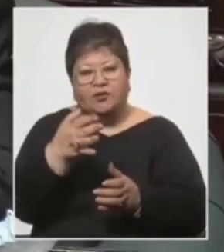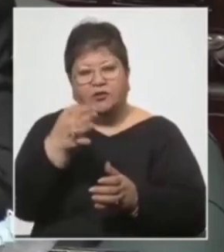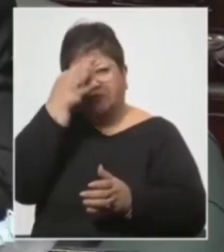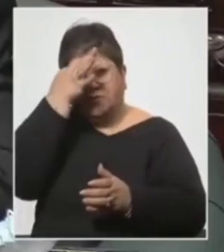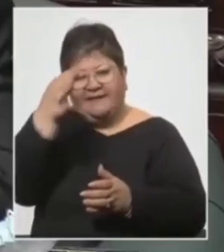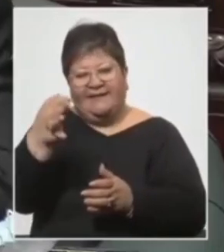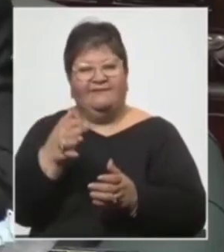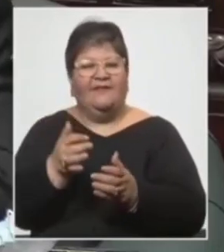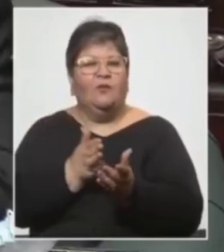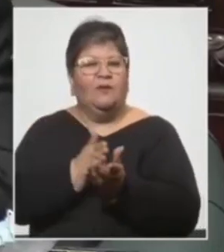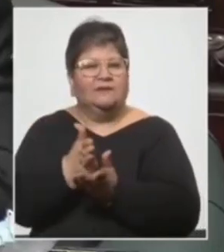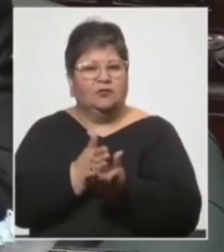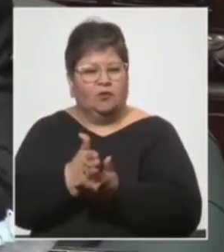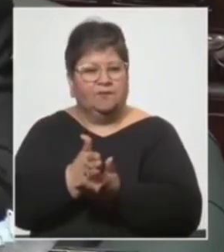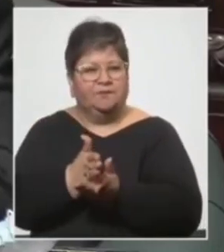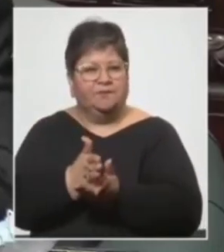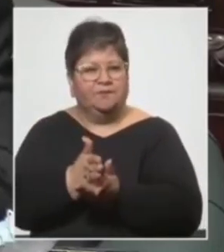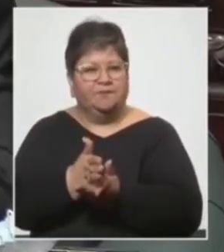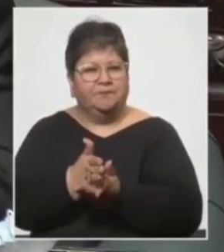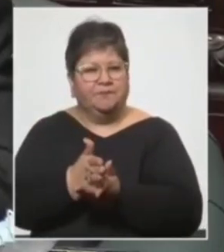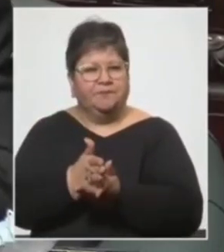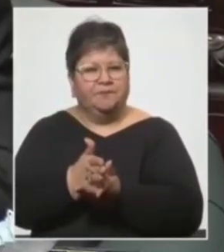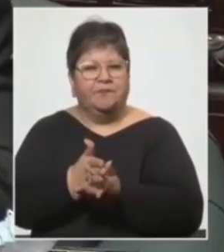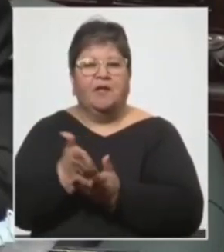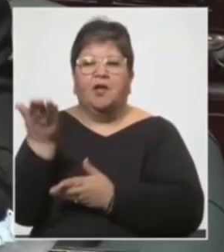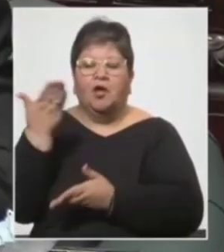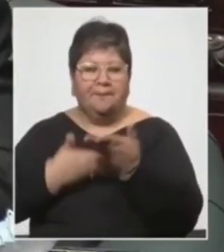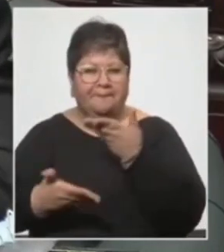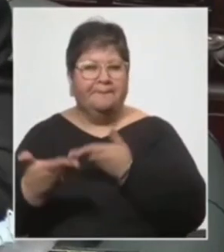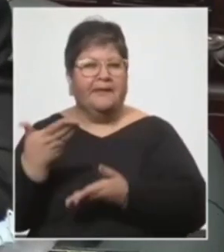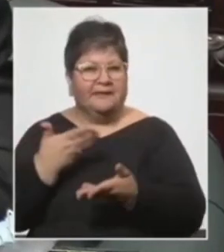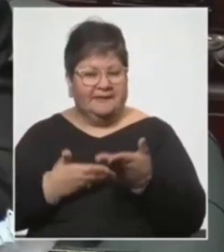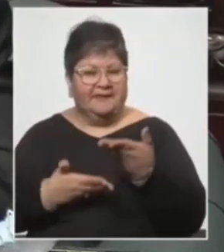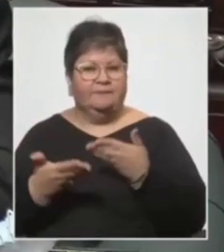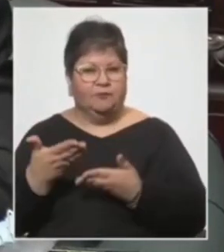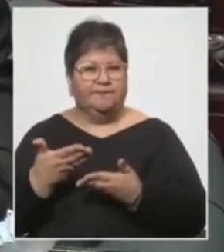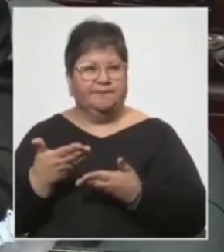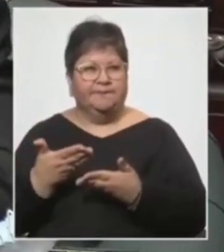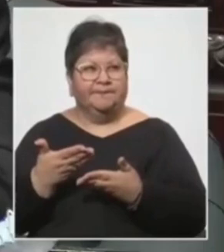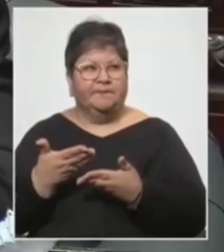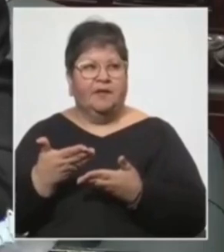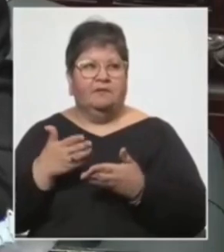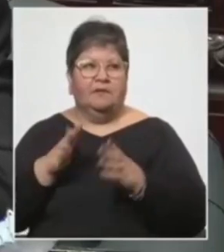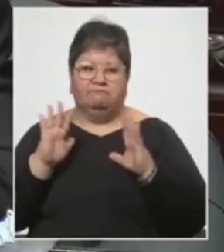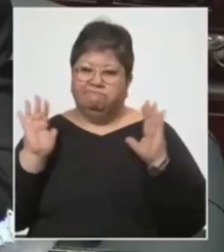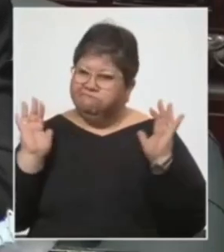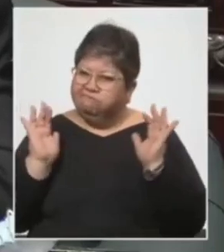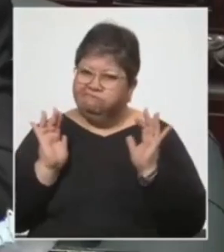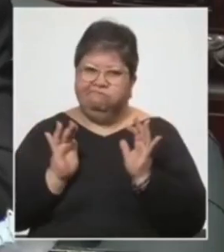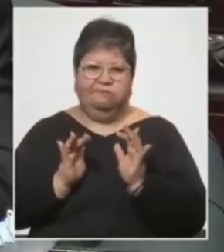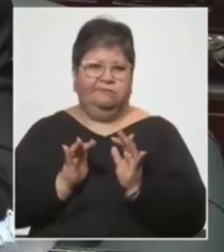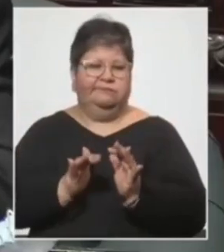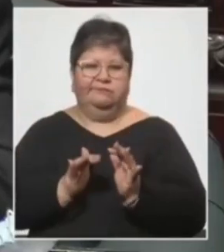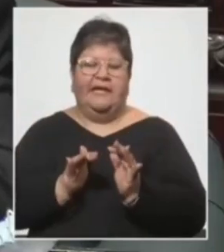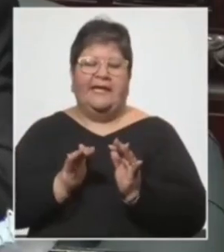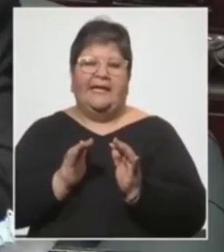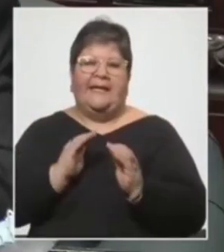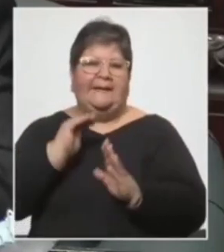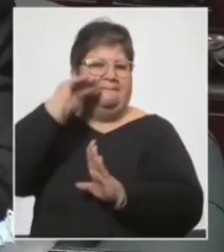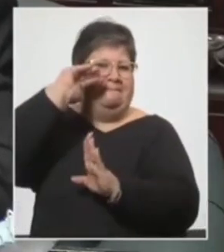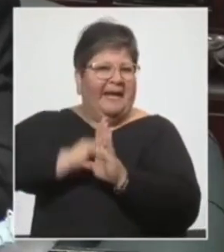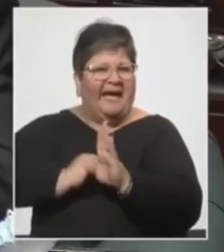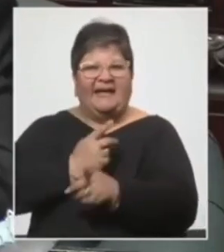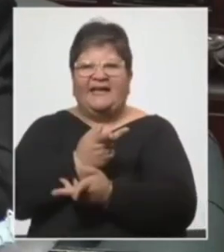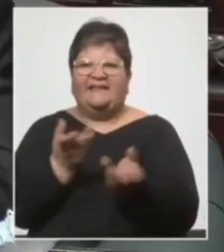que compartimos la necesidad de tomar medidas que reduzcan la movilidad social y creemos que en eso el gobierno se ha